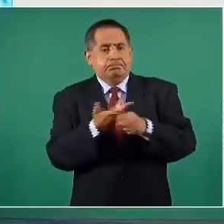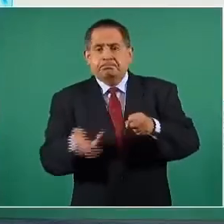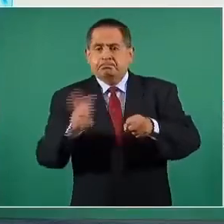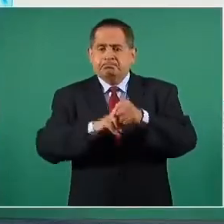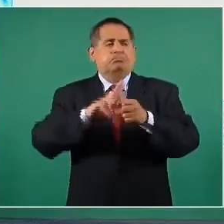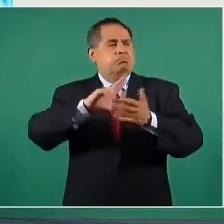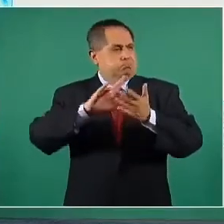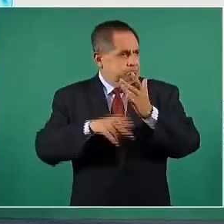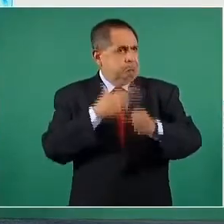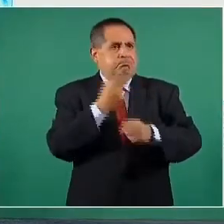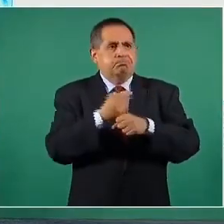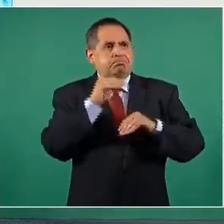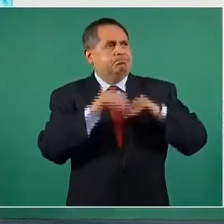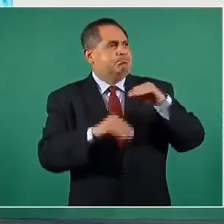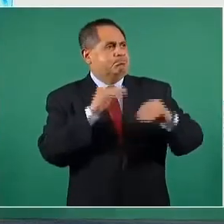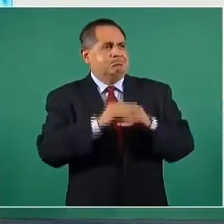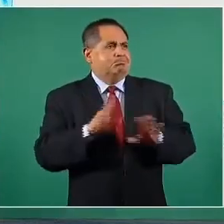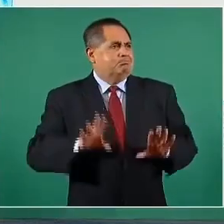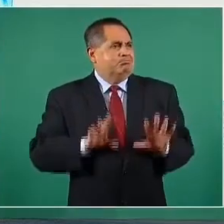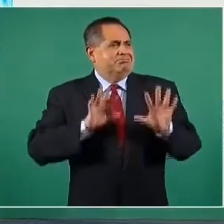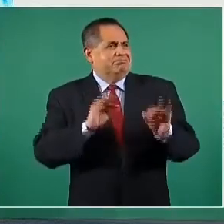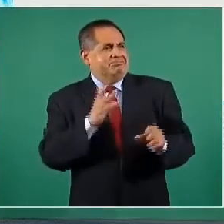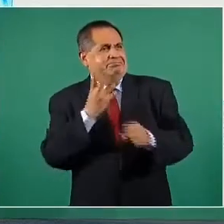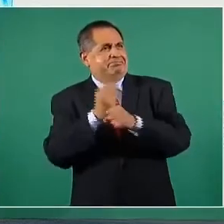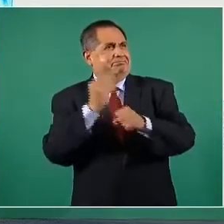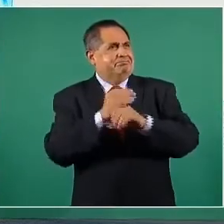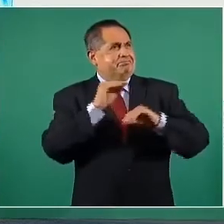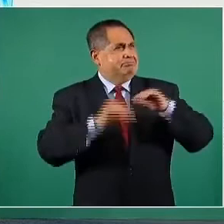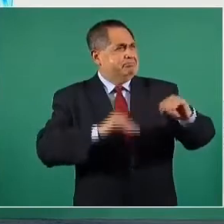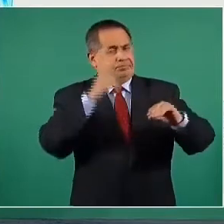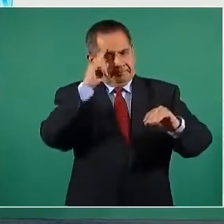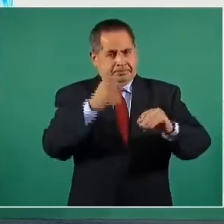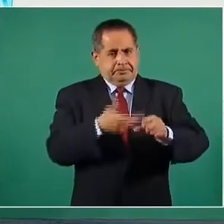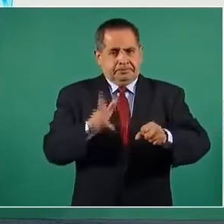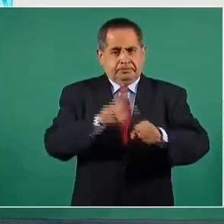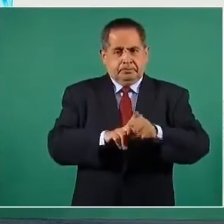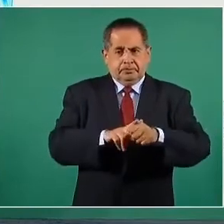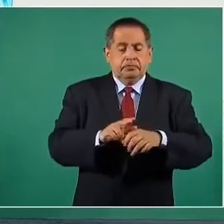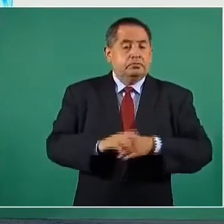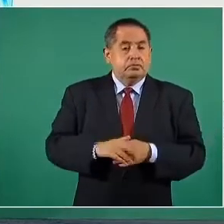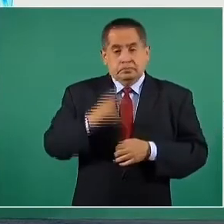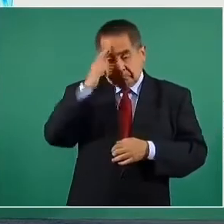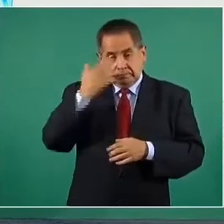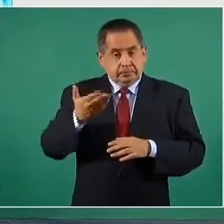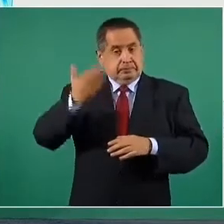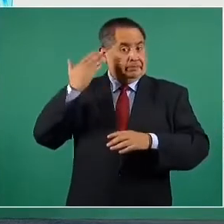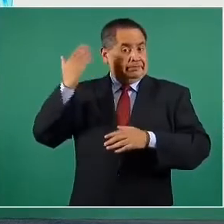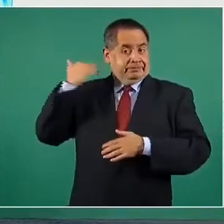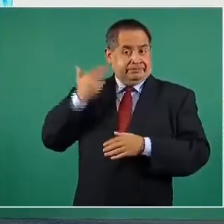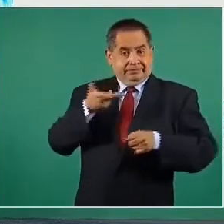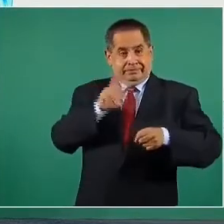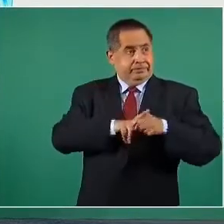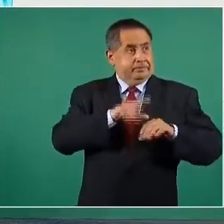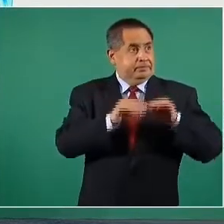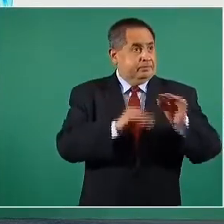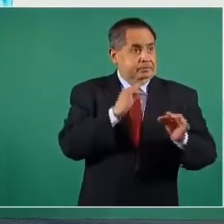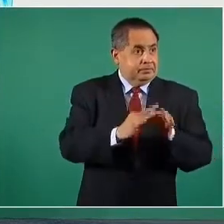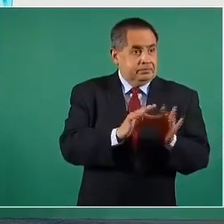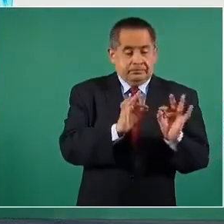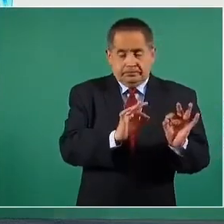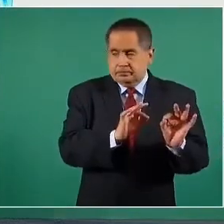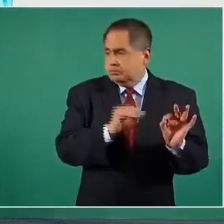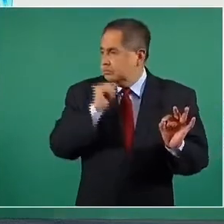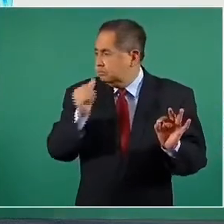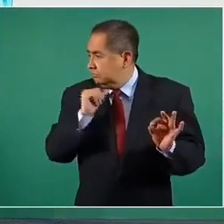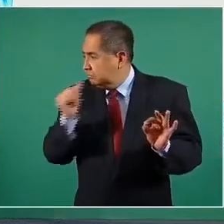en entidades federativas, que habían hecho reconversiones y adecuadamente, tal como señala el alineamiento,